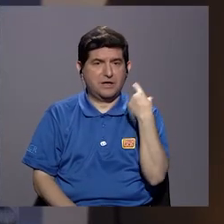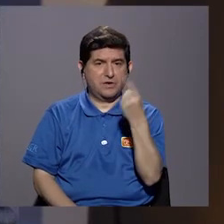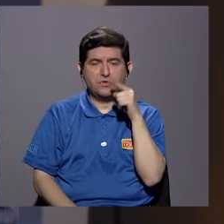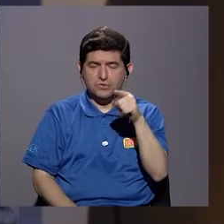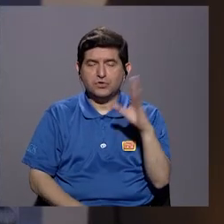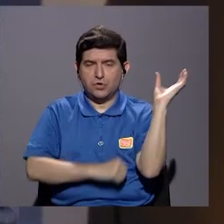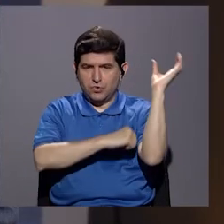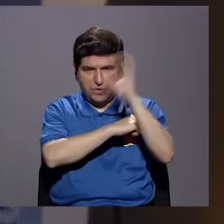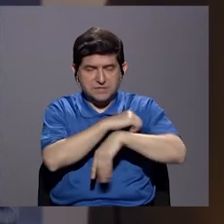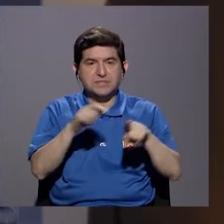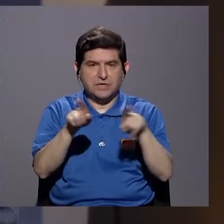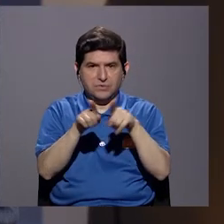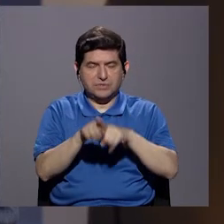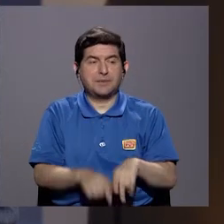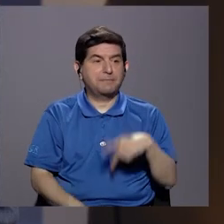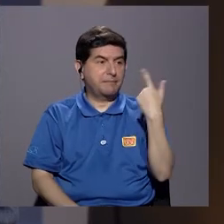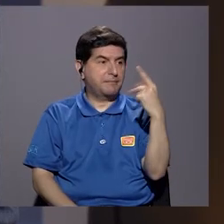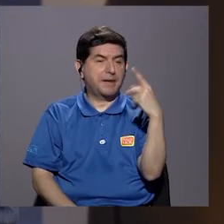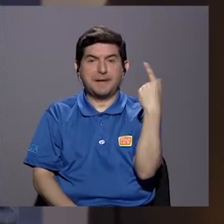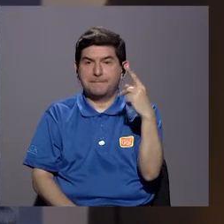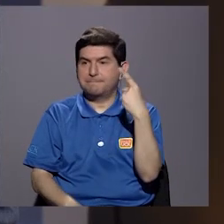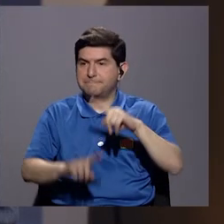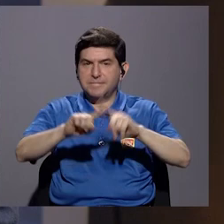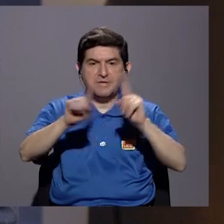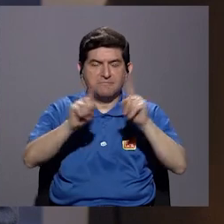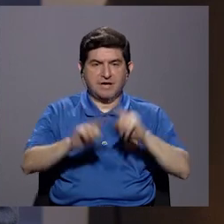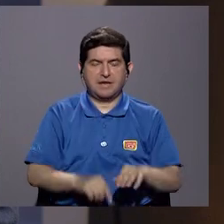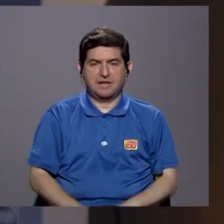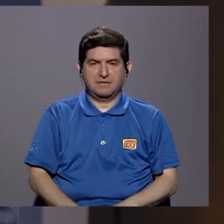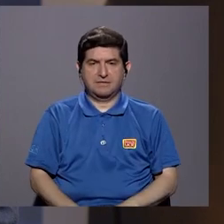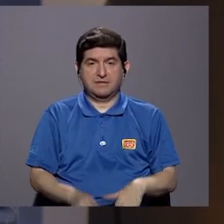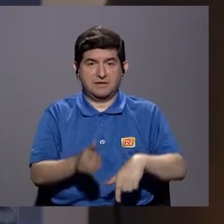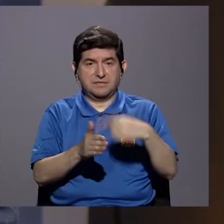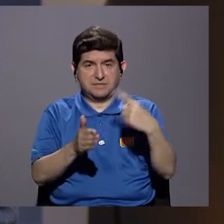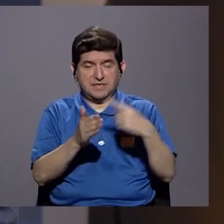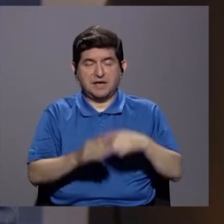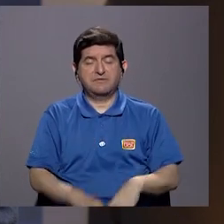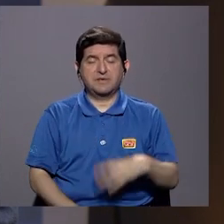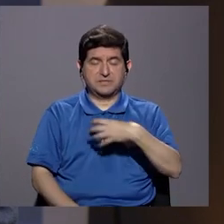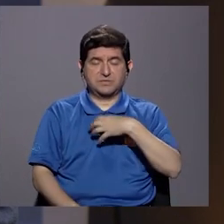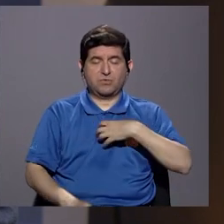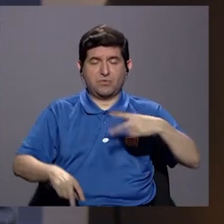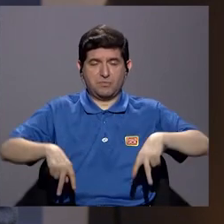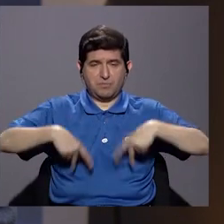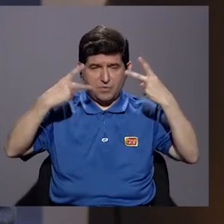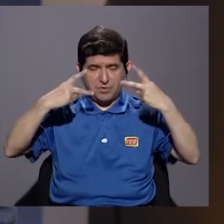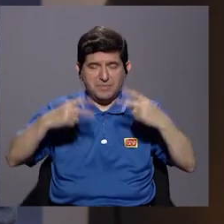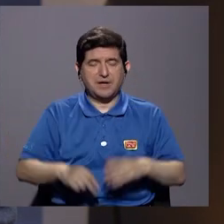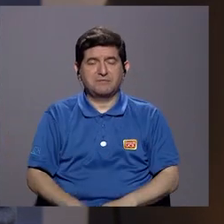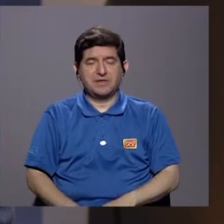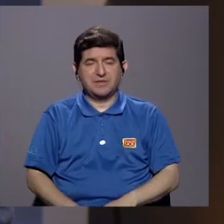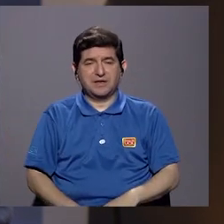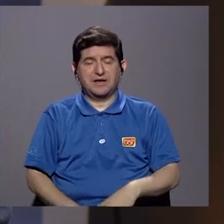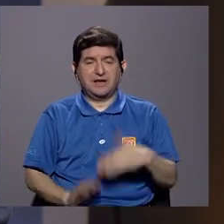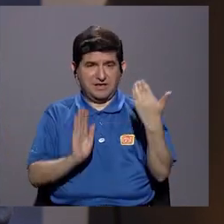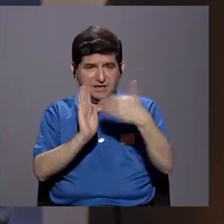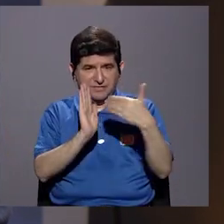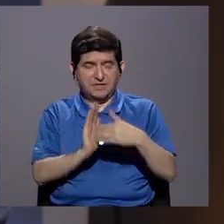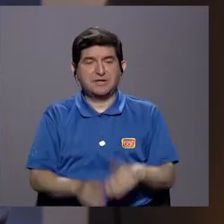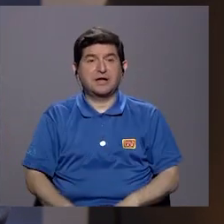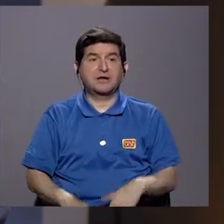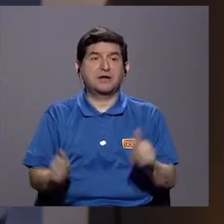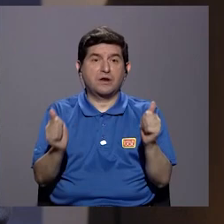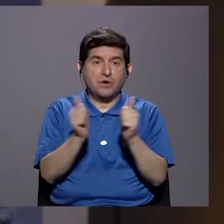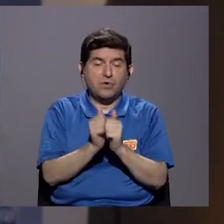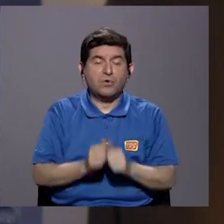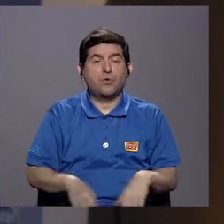solo a purgar, sino también a correr riesgos pagándolo en muchos casos con sus propias vidas. Y llegan solas, llegan con sus familias, con